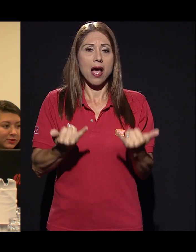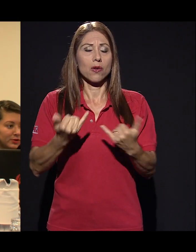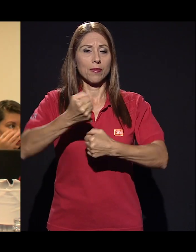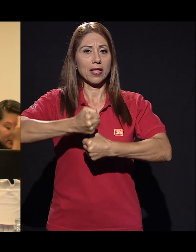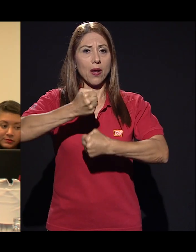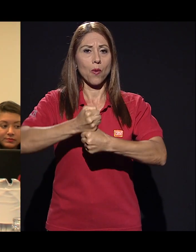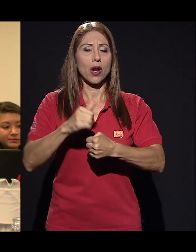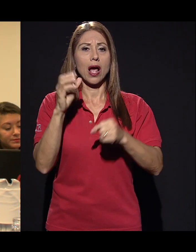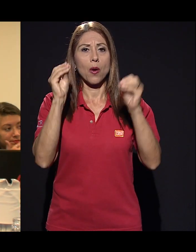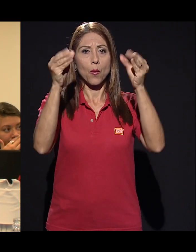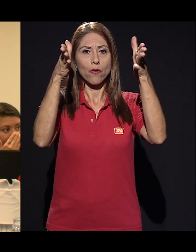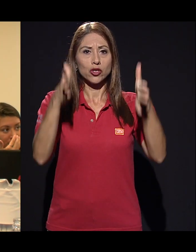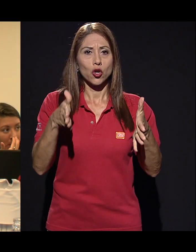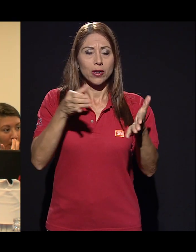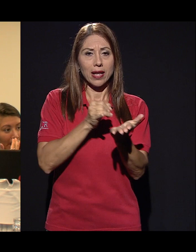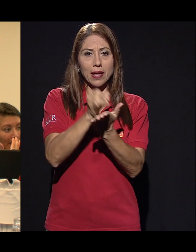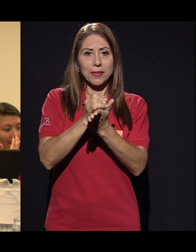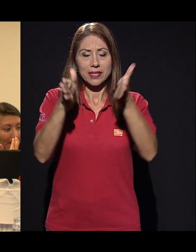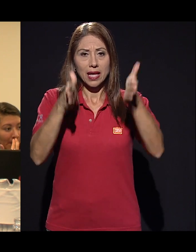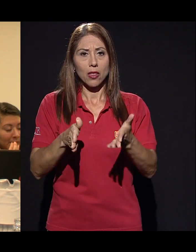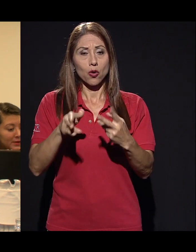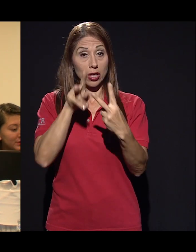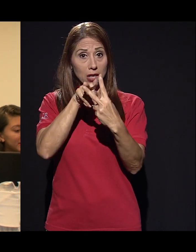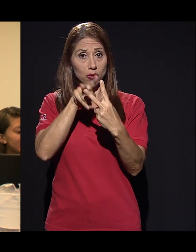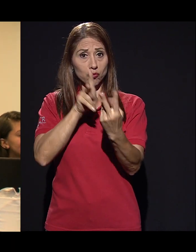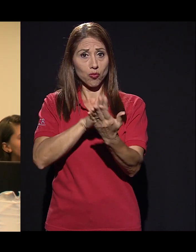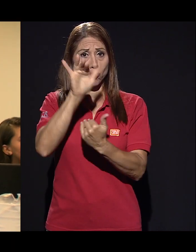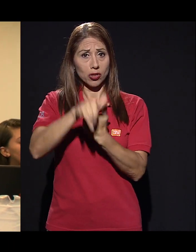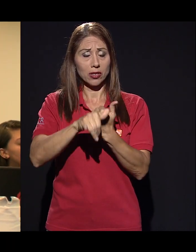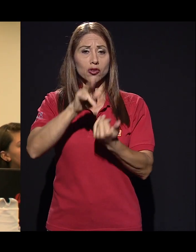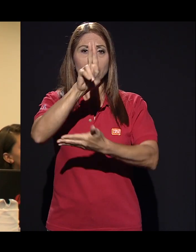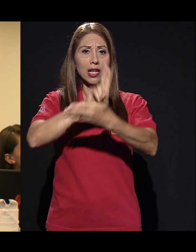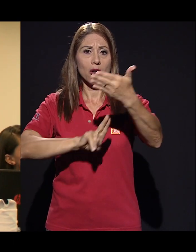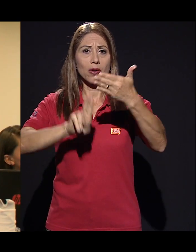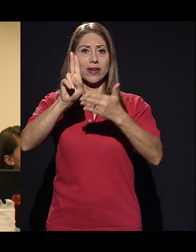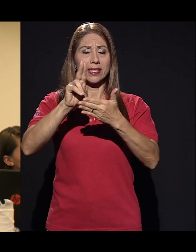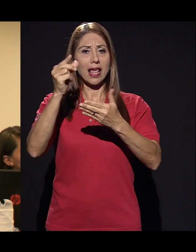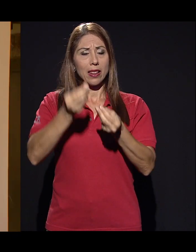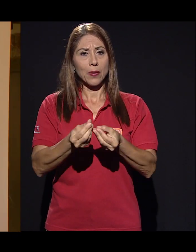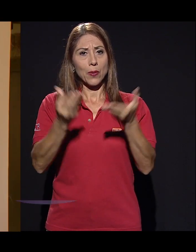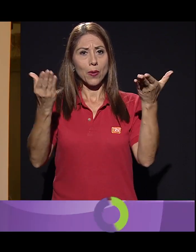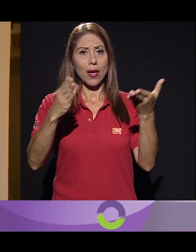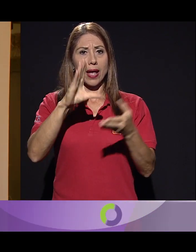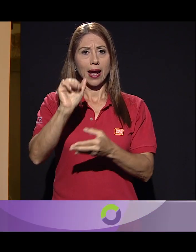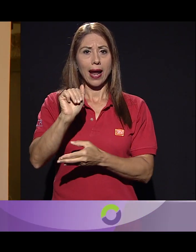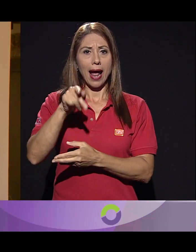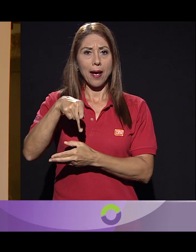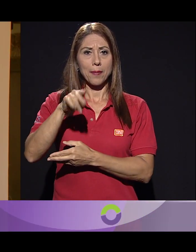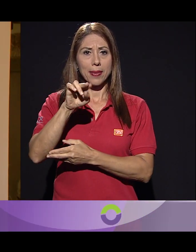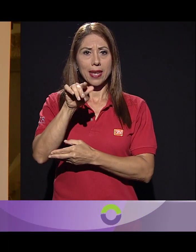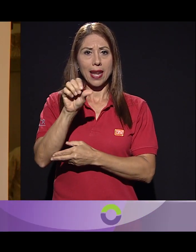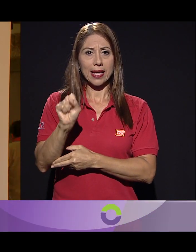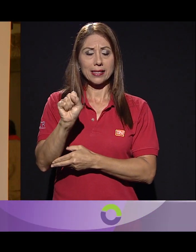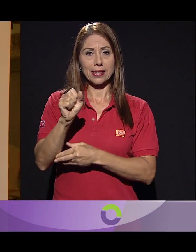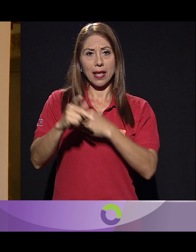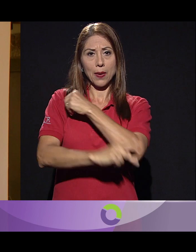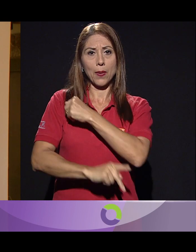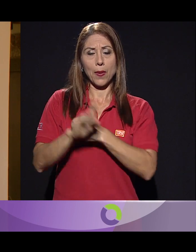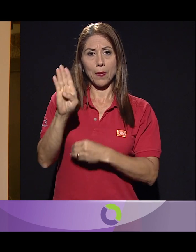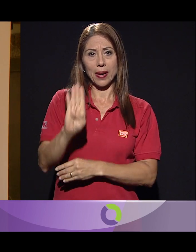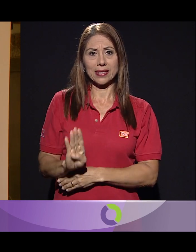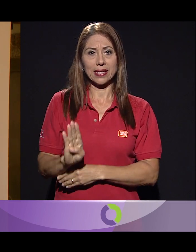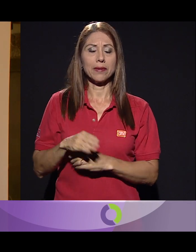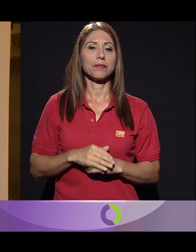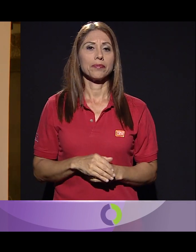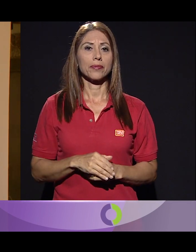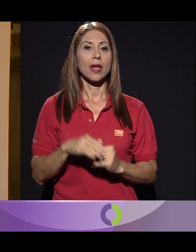e investigador de dos proyectos en la Universidad Estatal de Campinas, Brasil. Por ejemplo, podemos